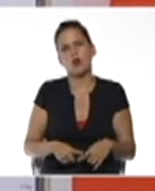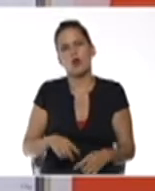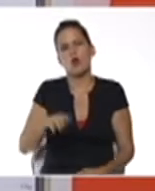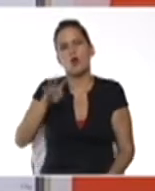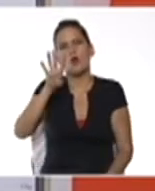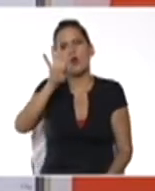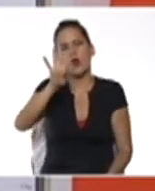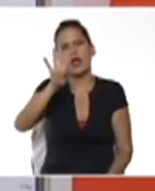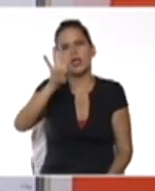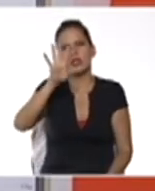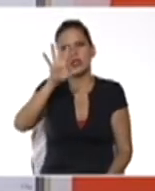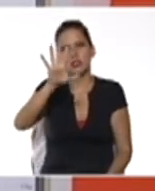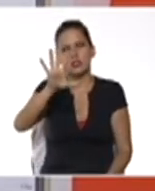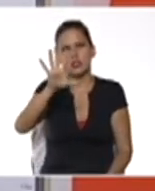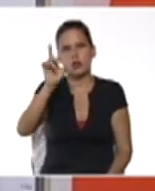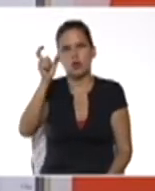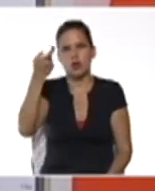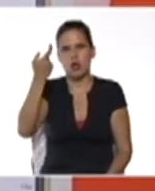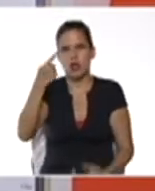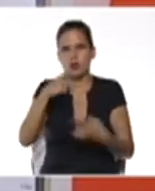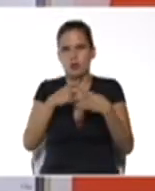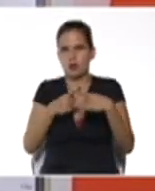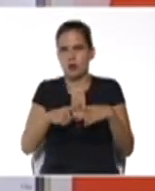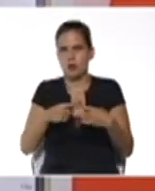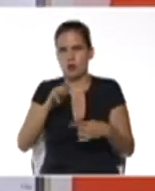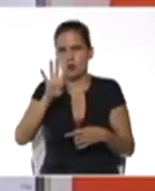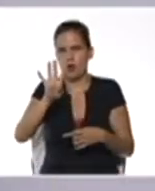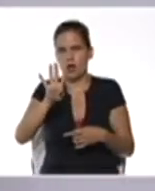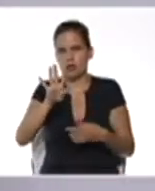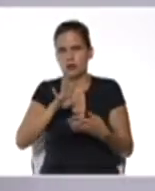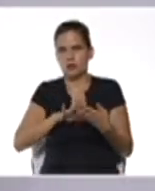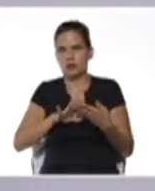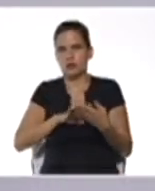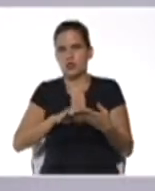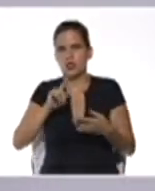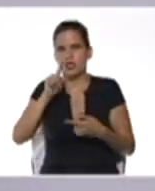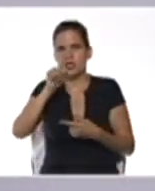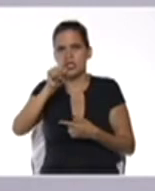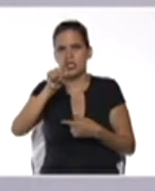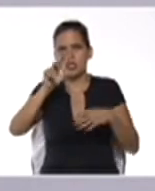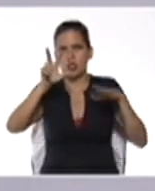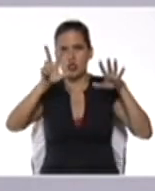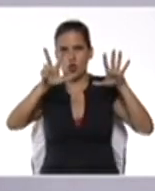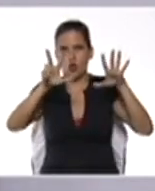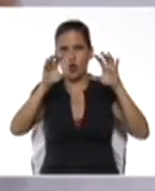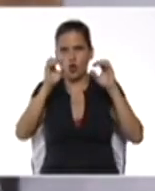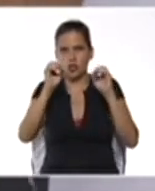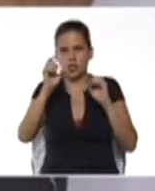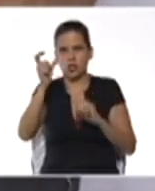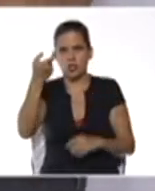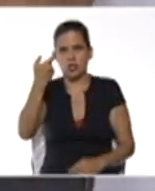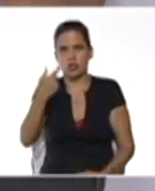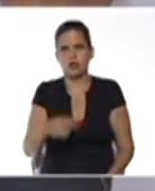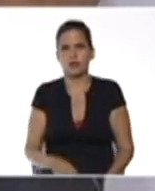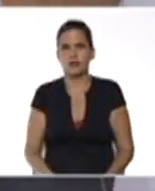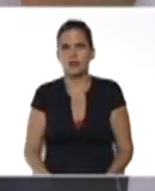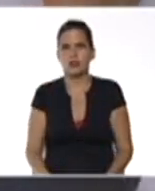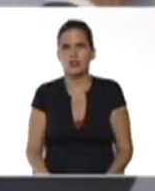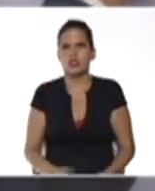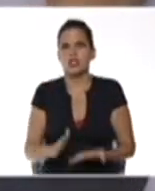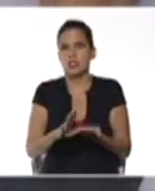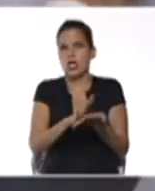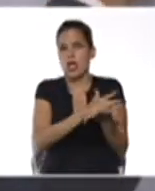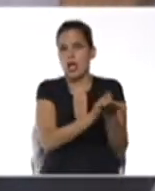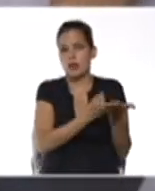180 grados aquí el 45 grados se simplifica obteniendo como